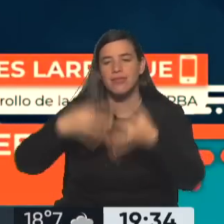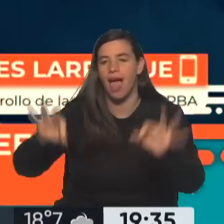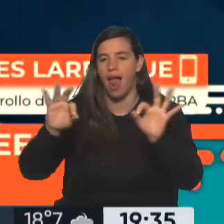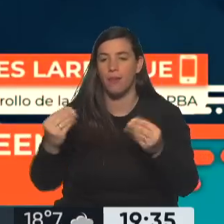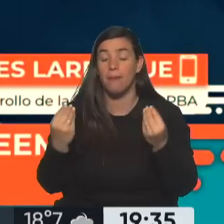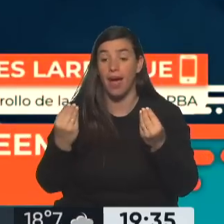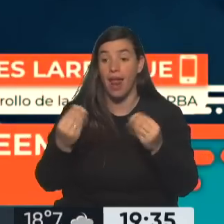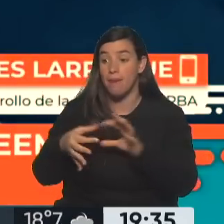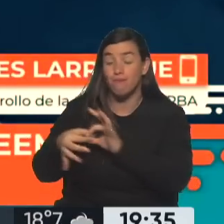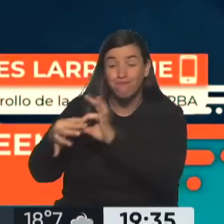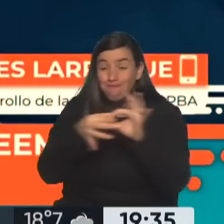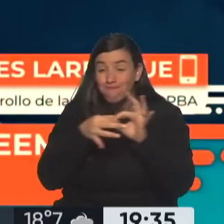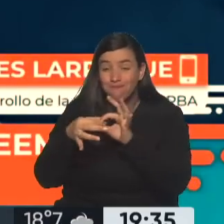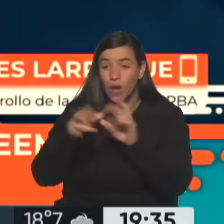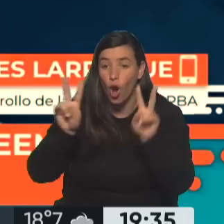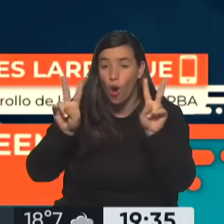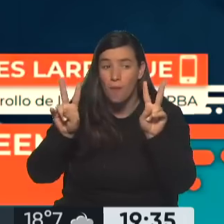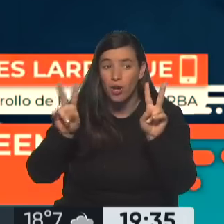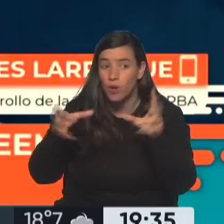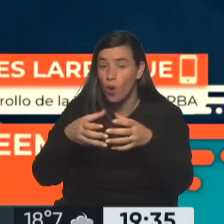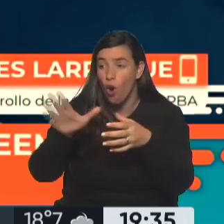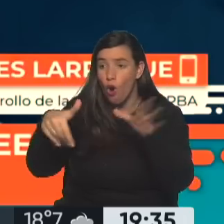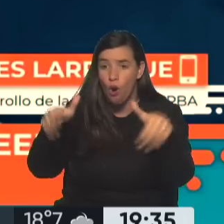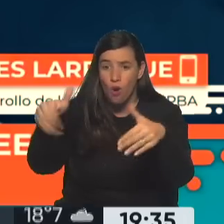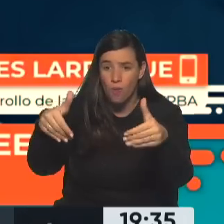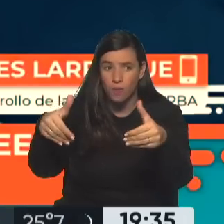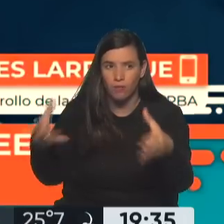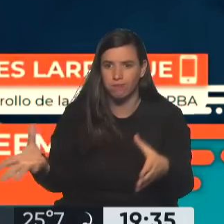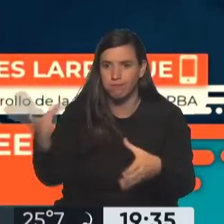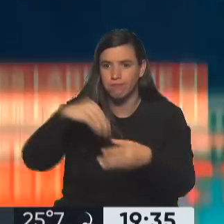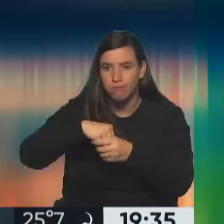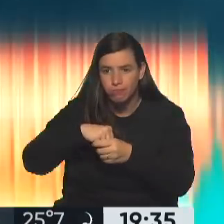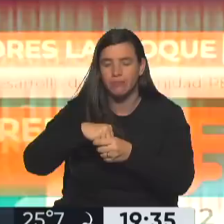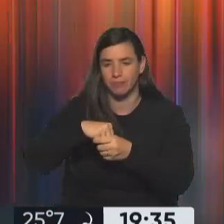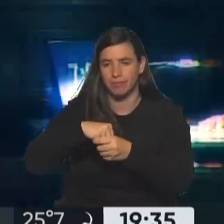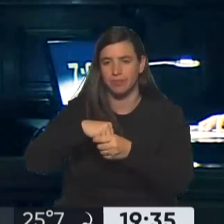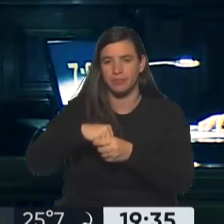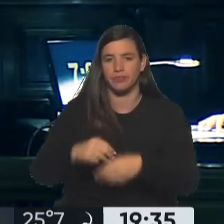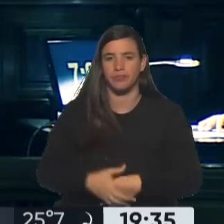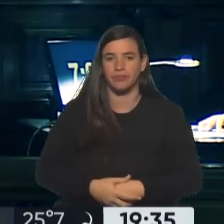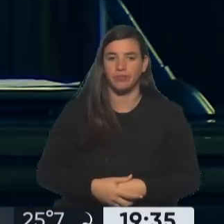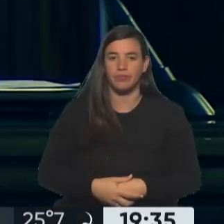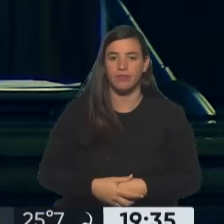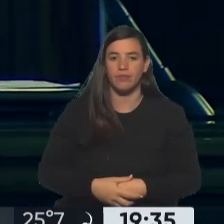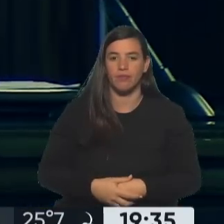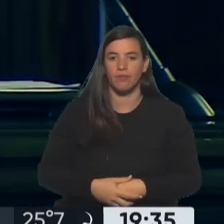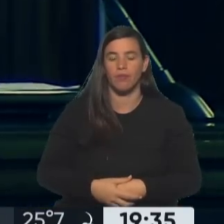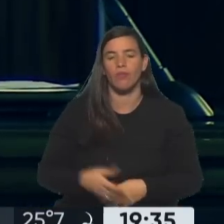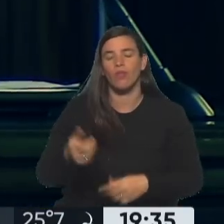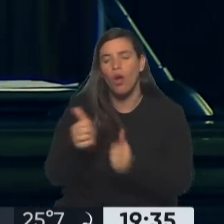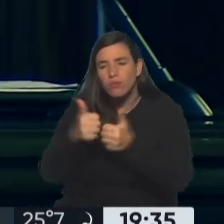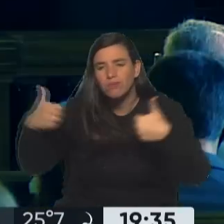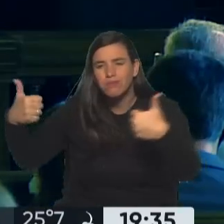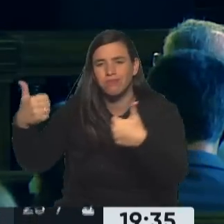sectores que históricamente y naturalmente han formado parte del Frente Nacional y Popular. La Corte Suprema se está